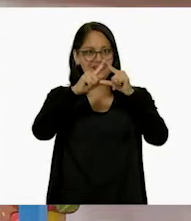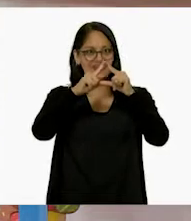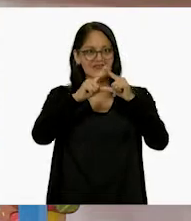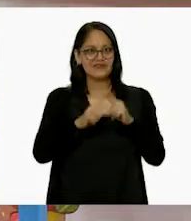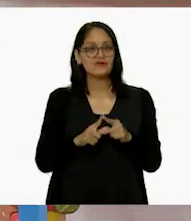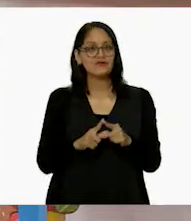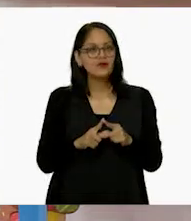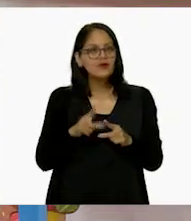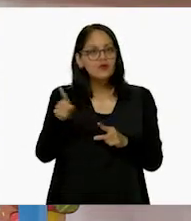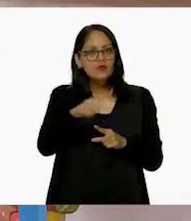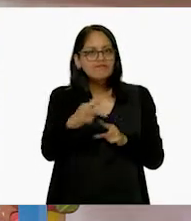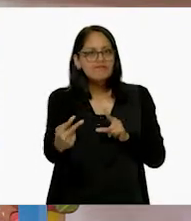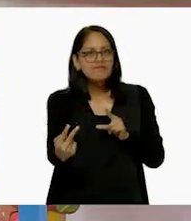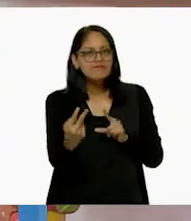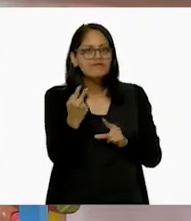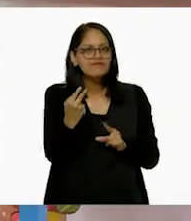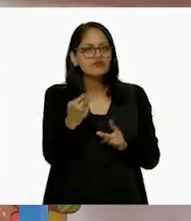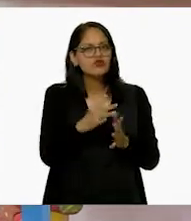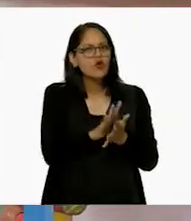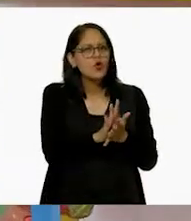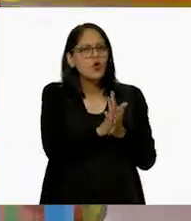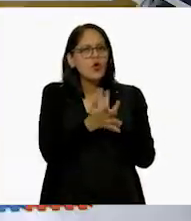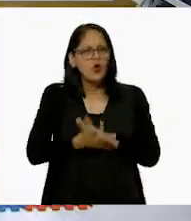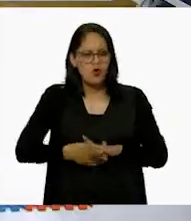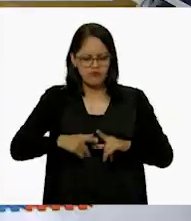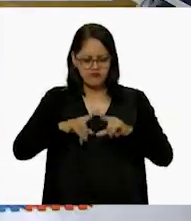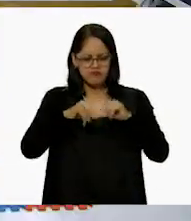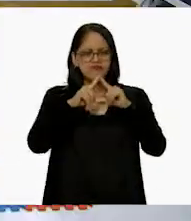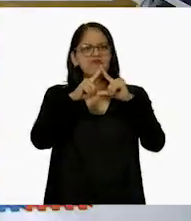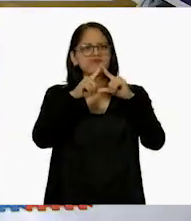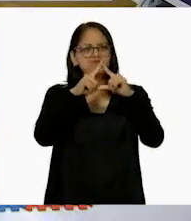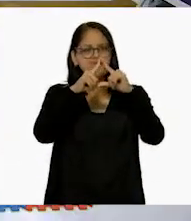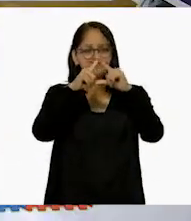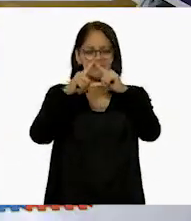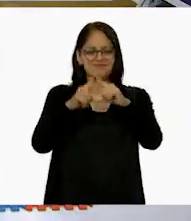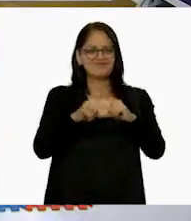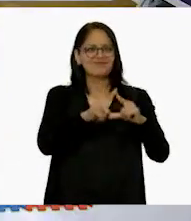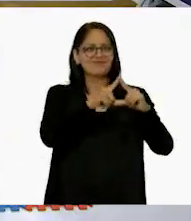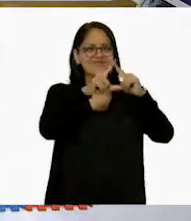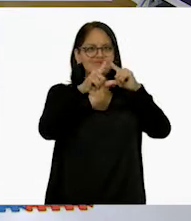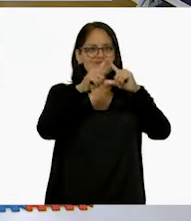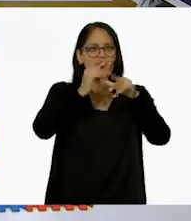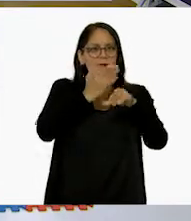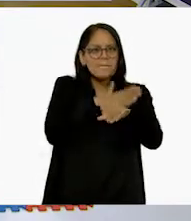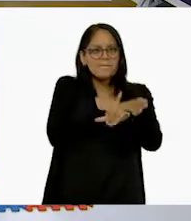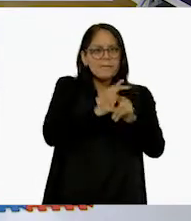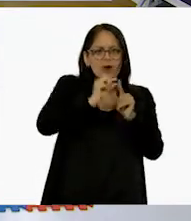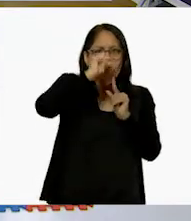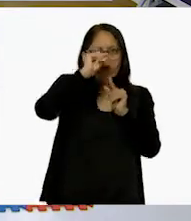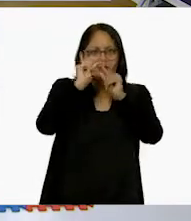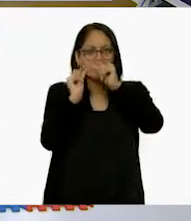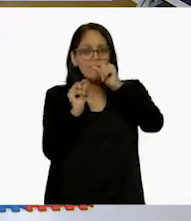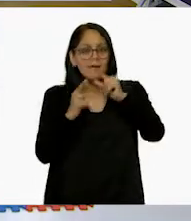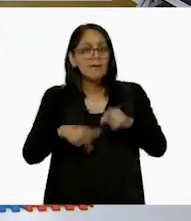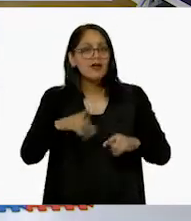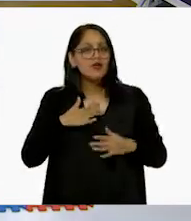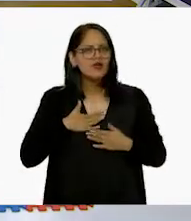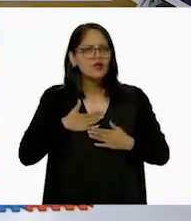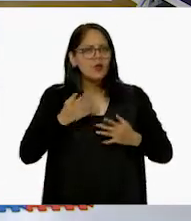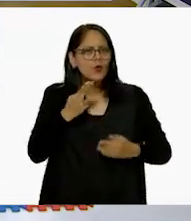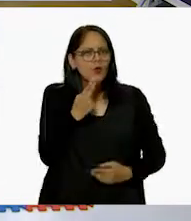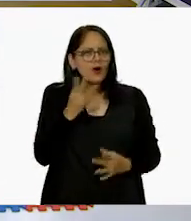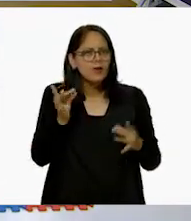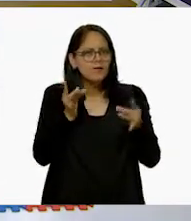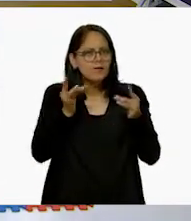Ante sus ojos, convertido de unos simples palitos. Pero con mi magia